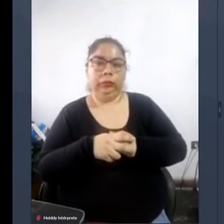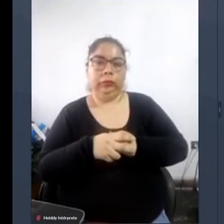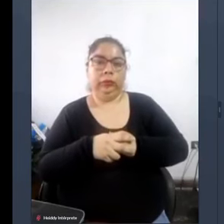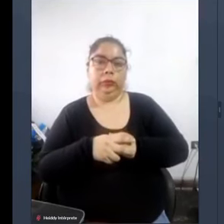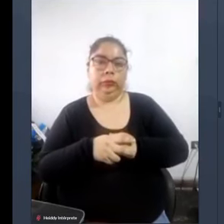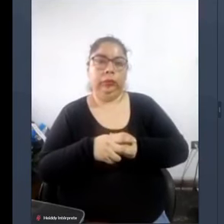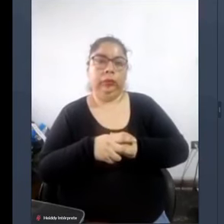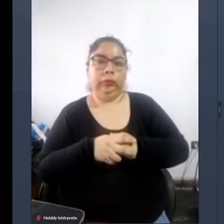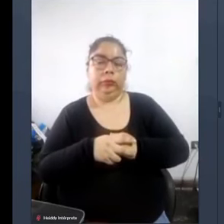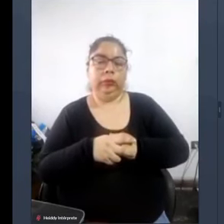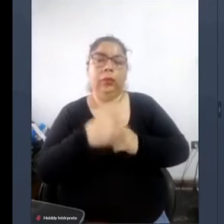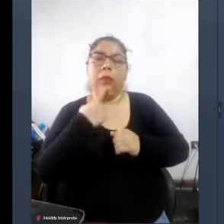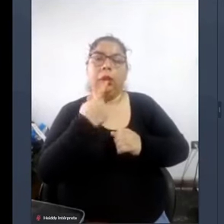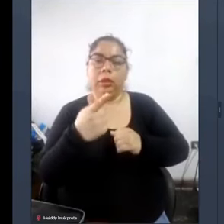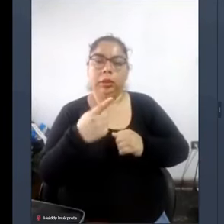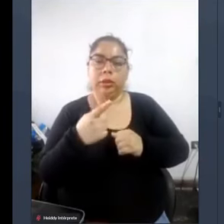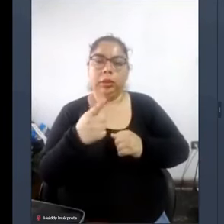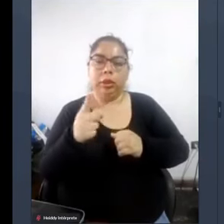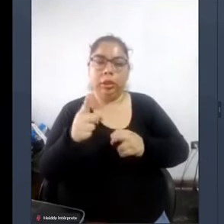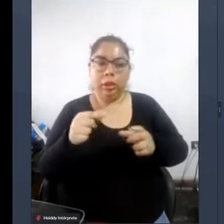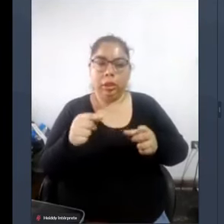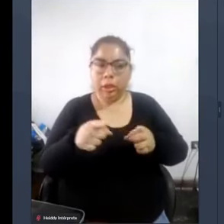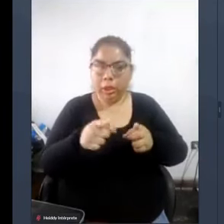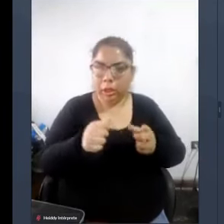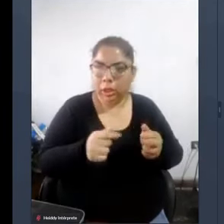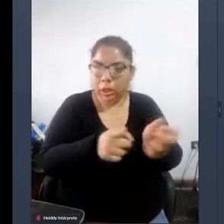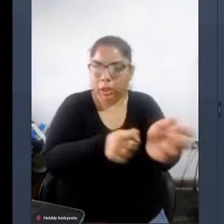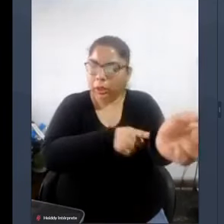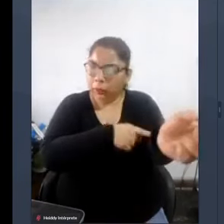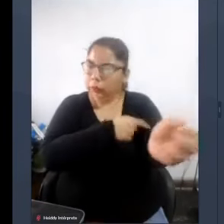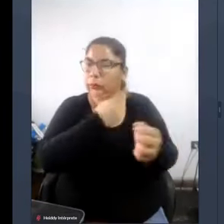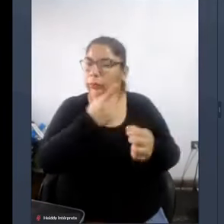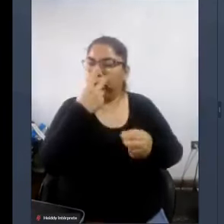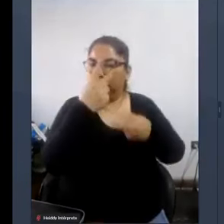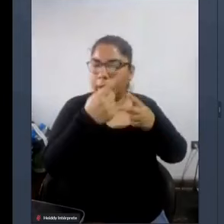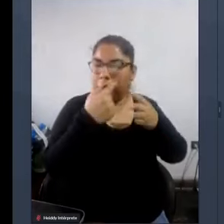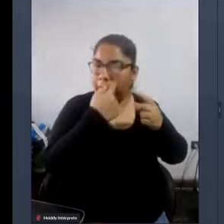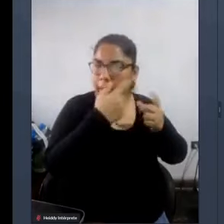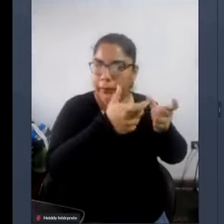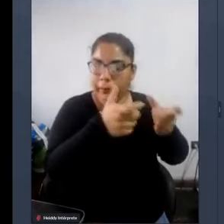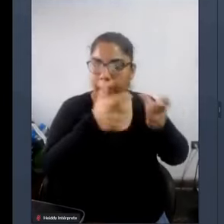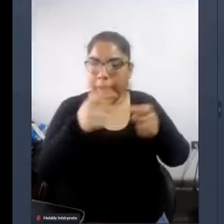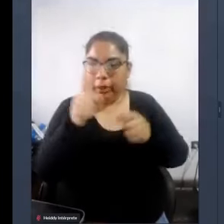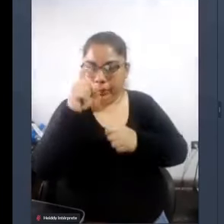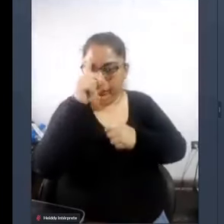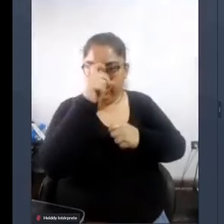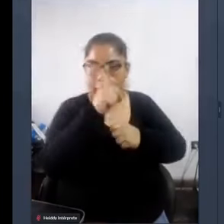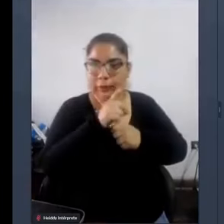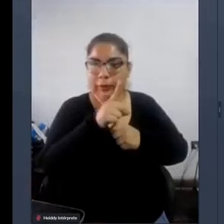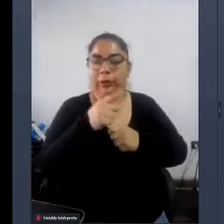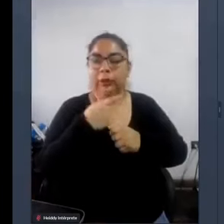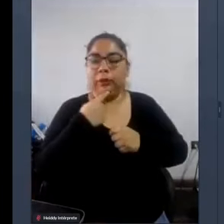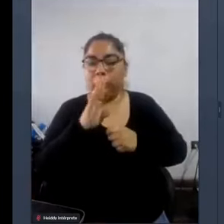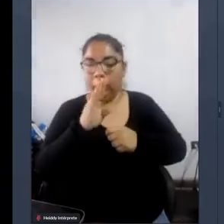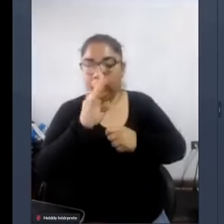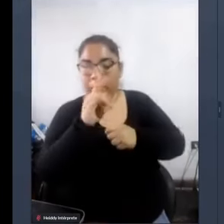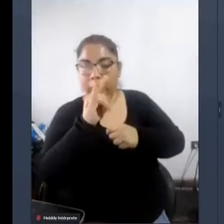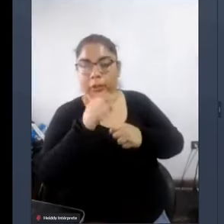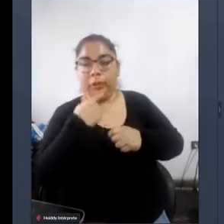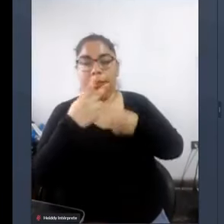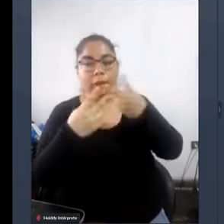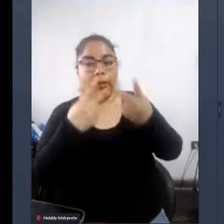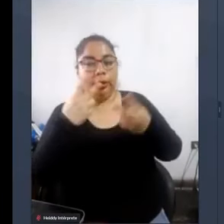ella menciona que la discusión tradicional pone en la mira las dificultades burocráticas y en las cargas